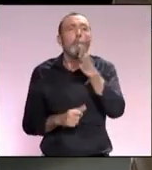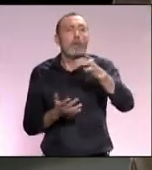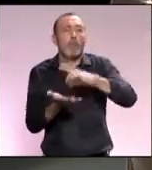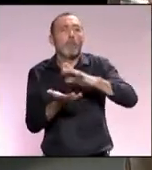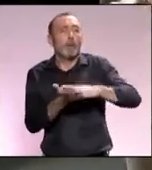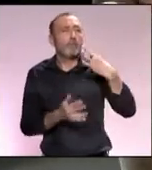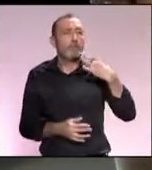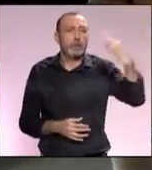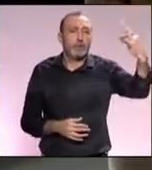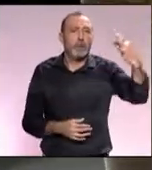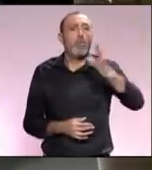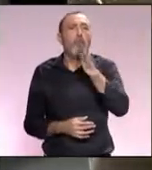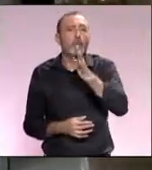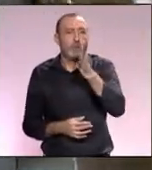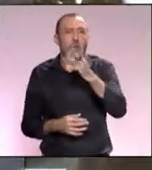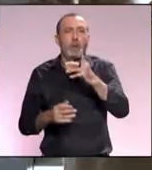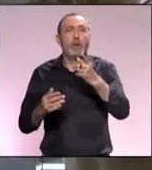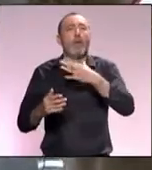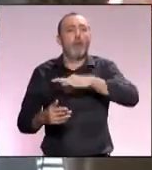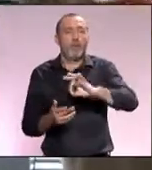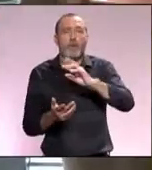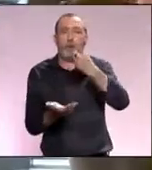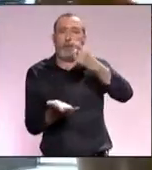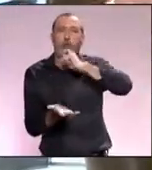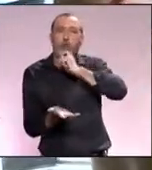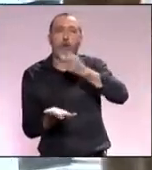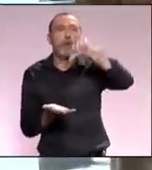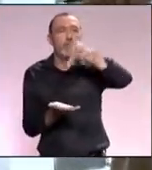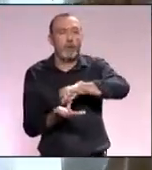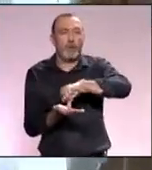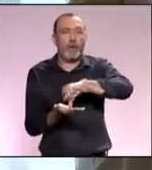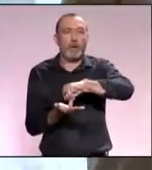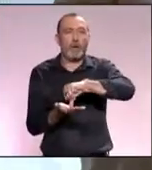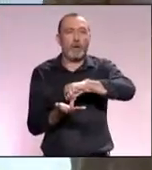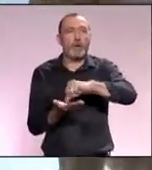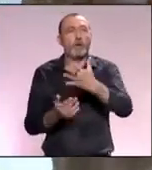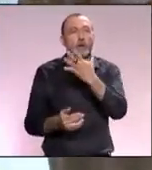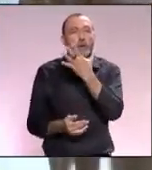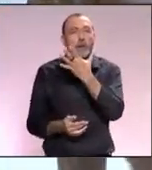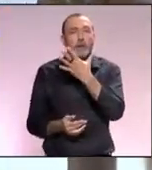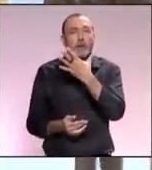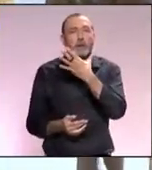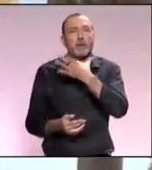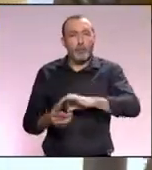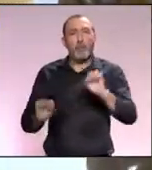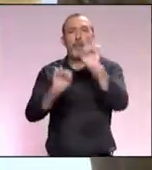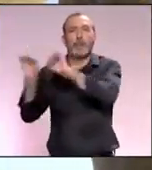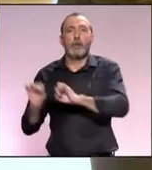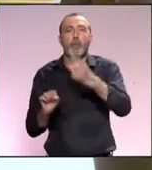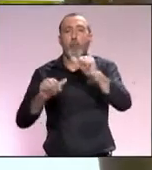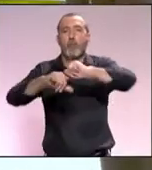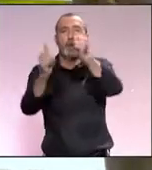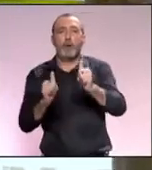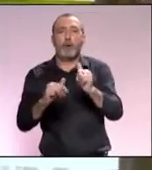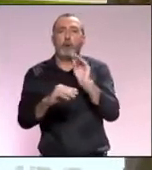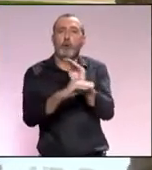han elegido o cómo han pensado en Málaga como posible ciudad que pudiera defender su